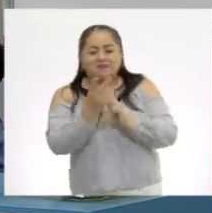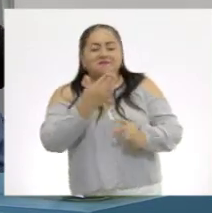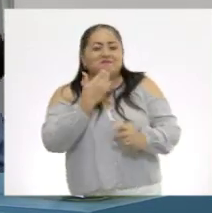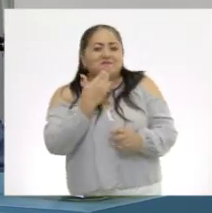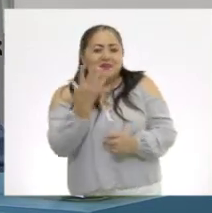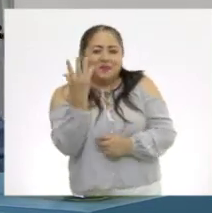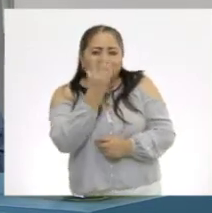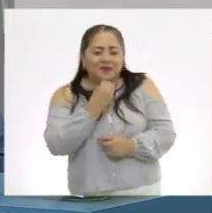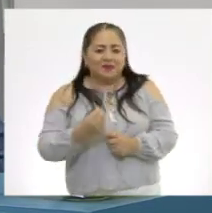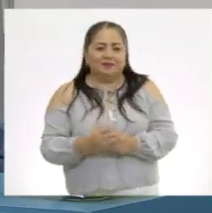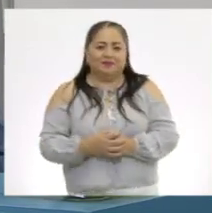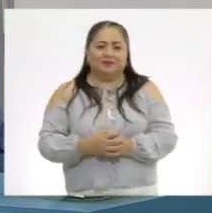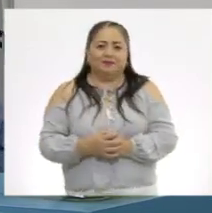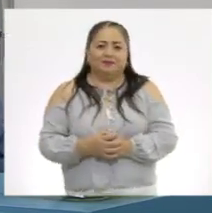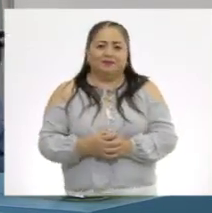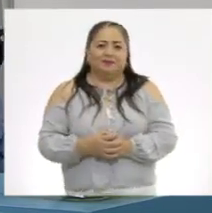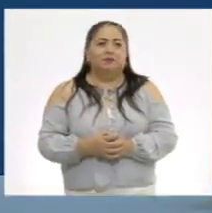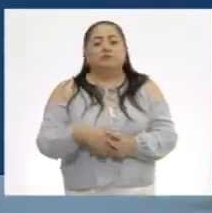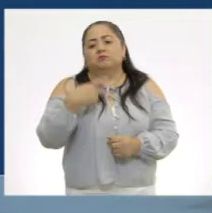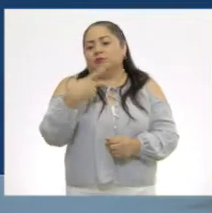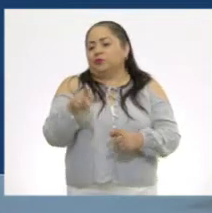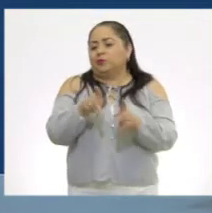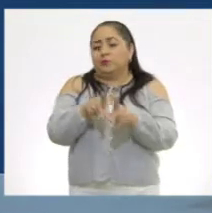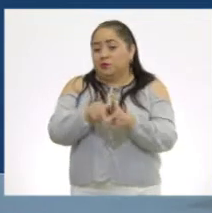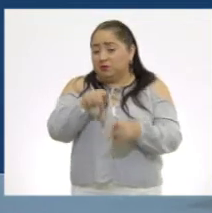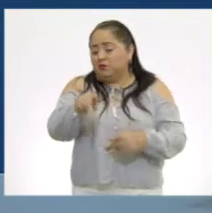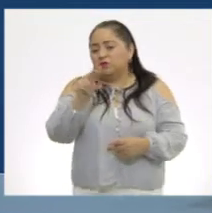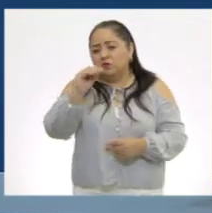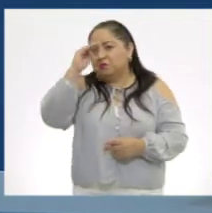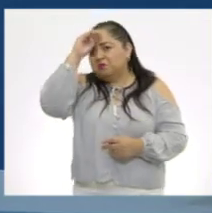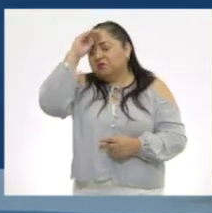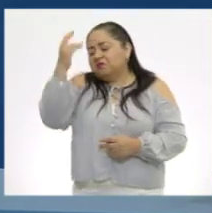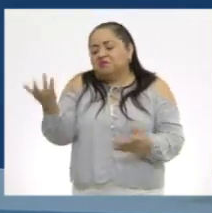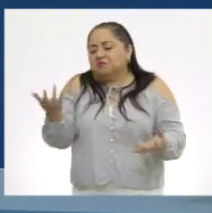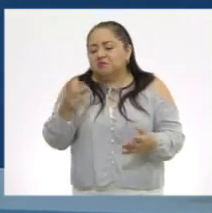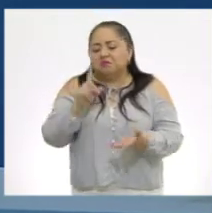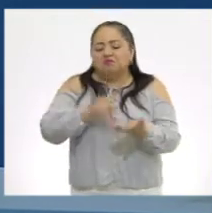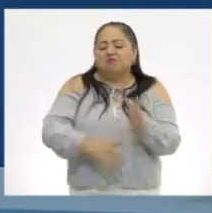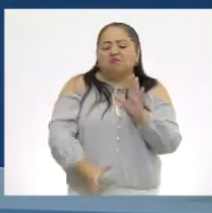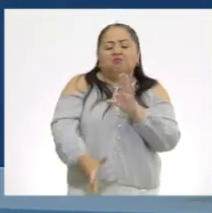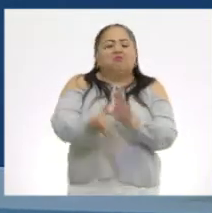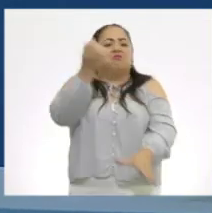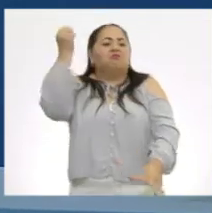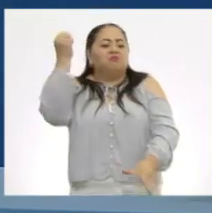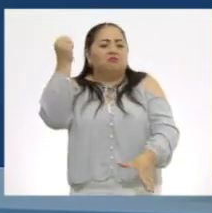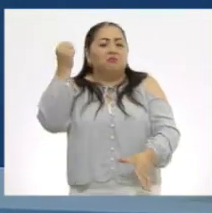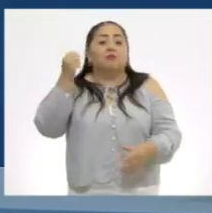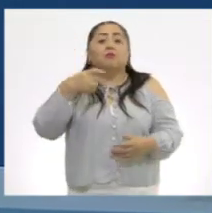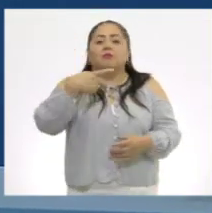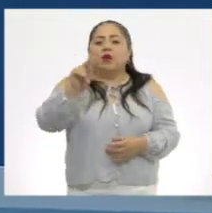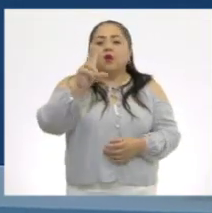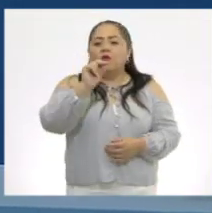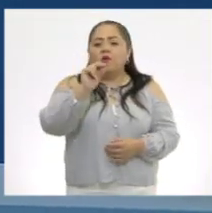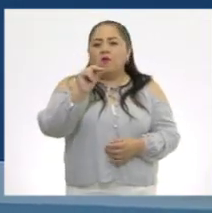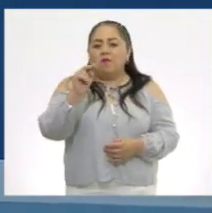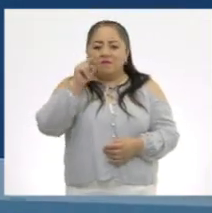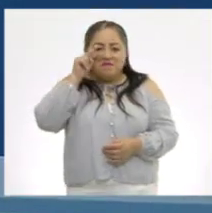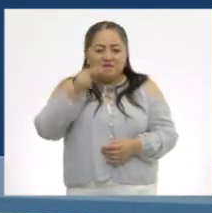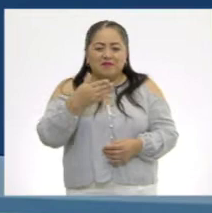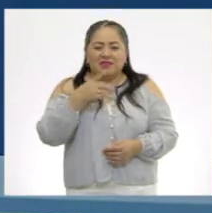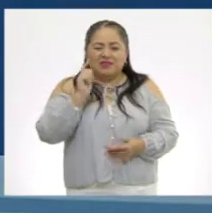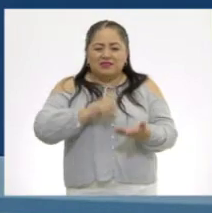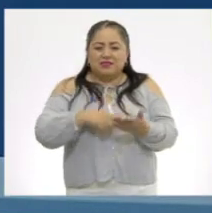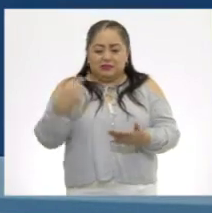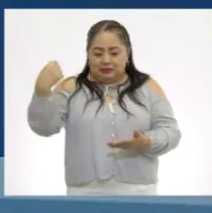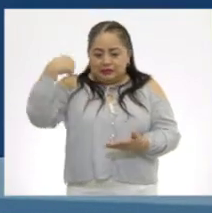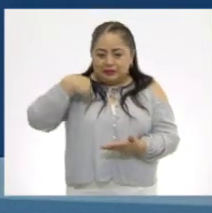y bonita. Sí, estaba muy bonita. Tu prima no pensó en las consecuencias de sus acciones. No reconoció qué fue